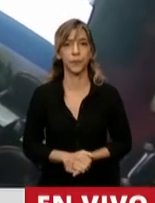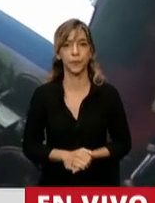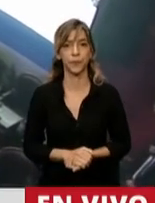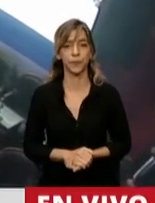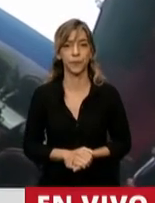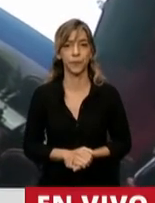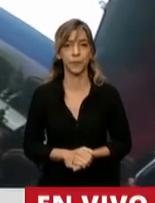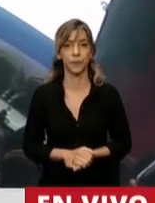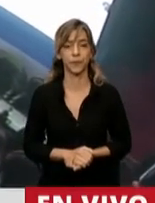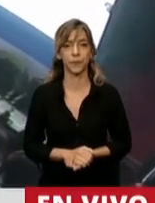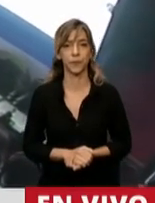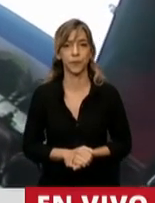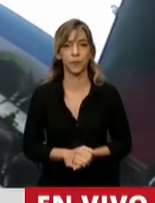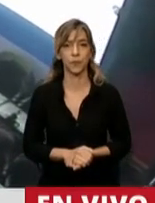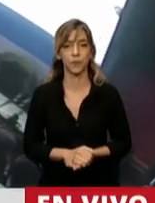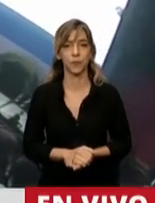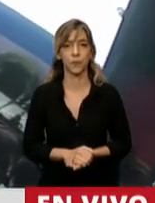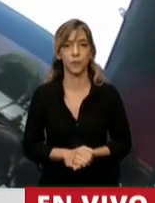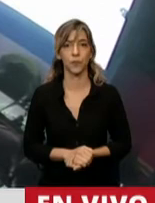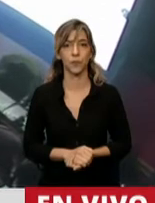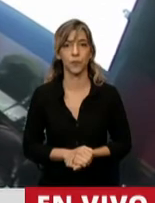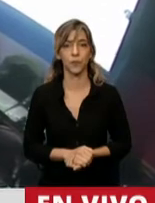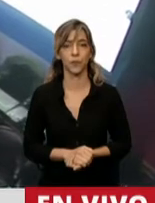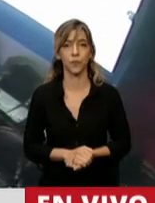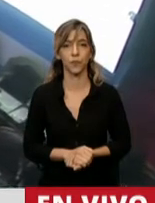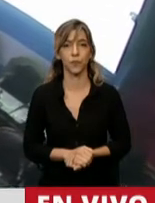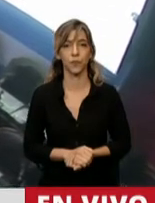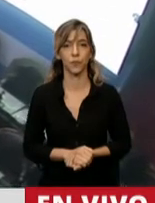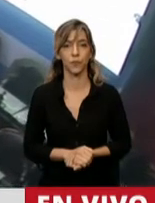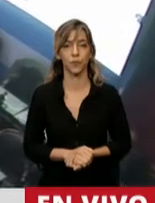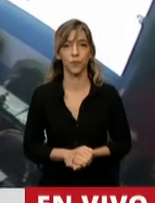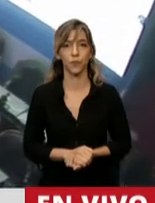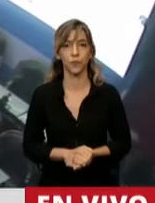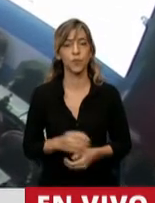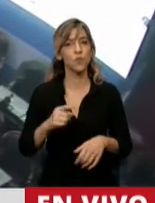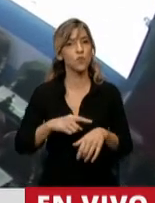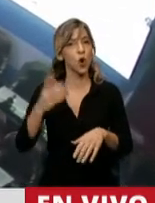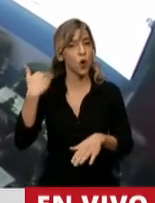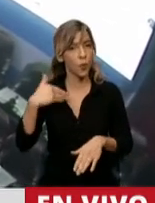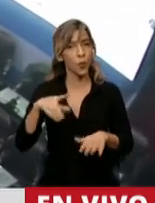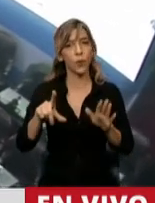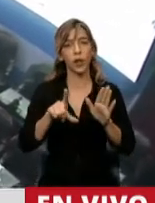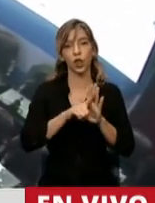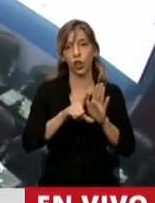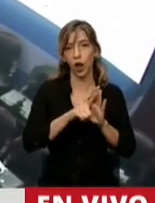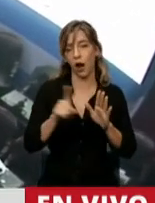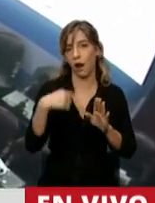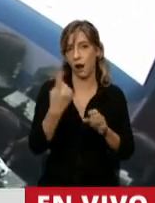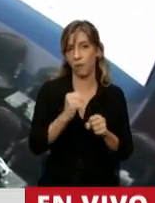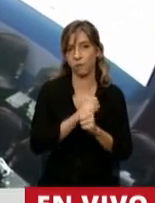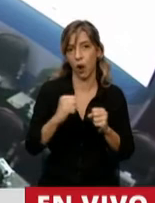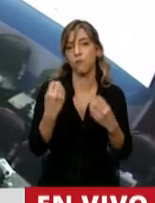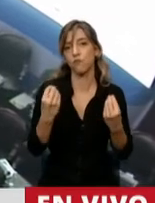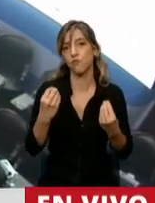cuando sancionamos la crisis económica generada por las